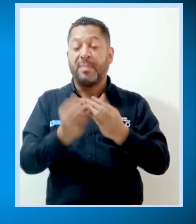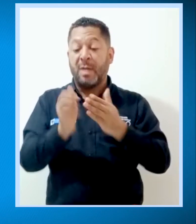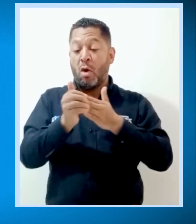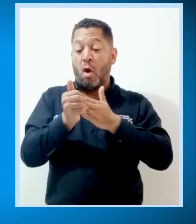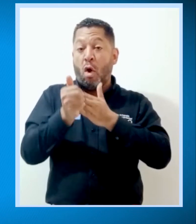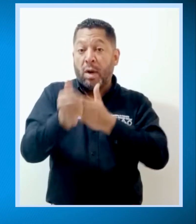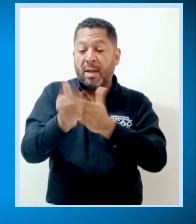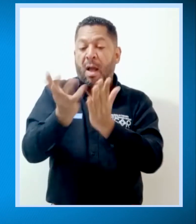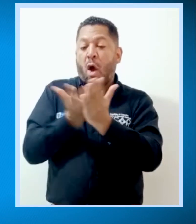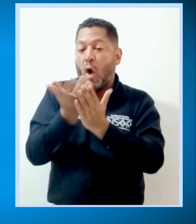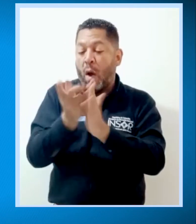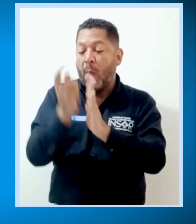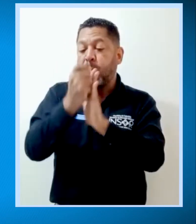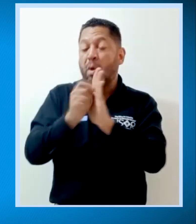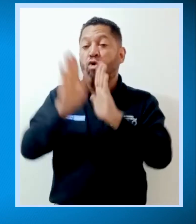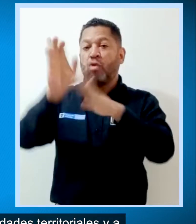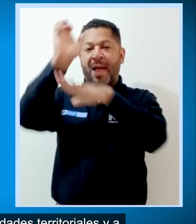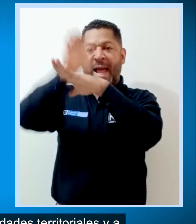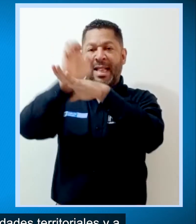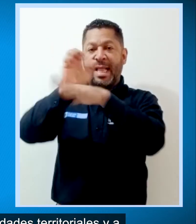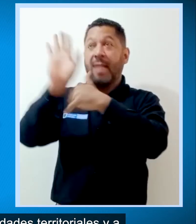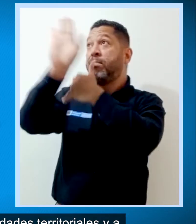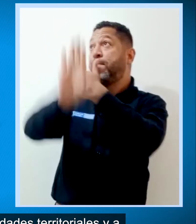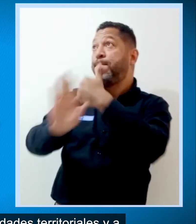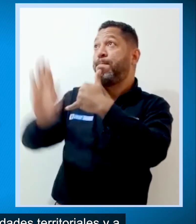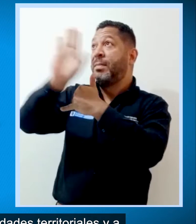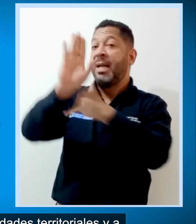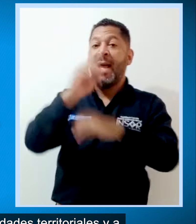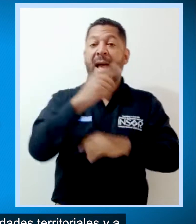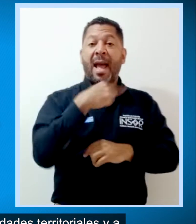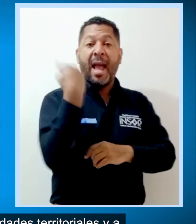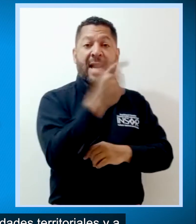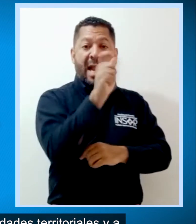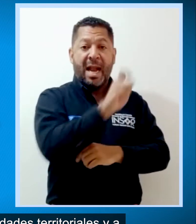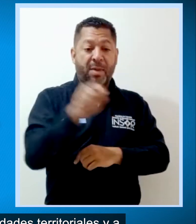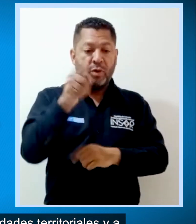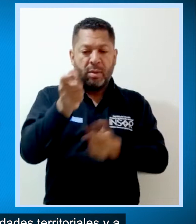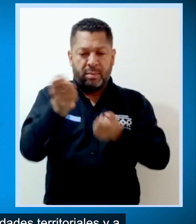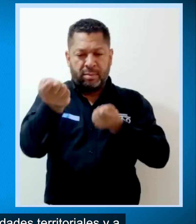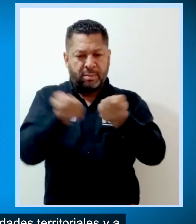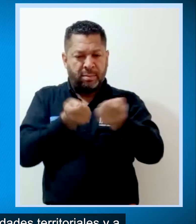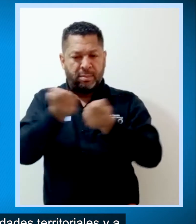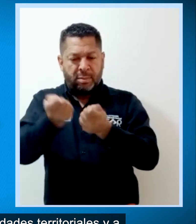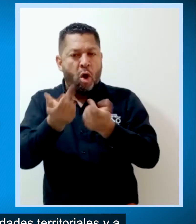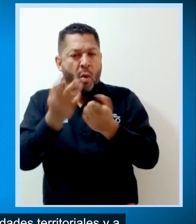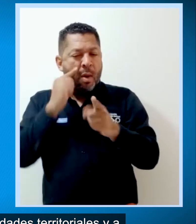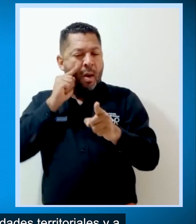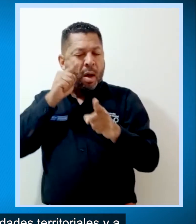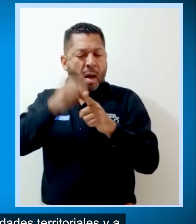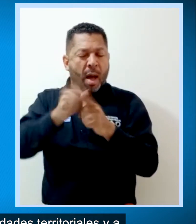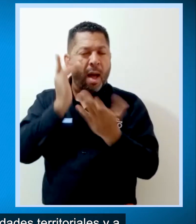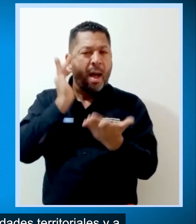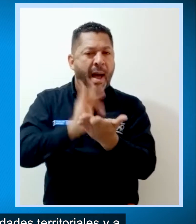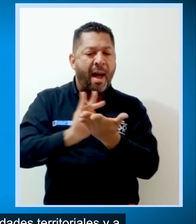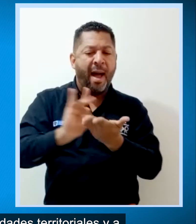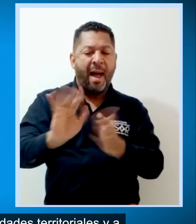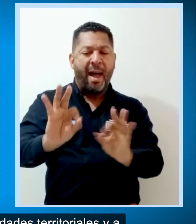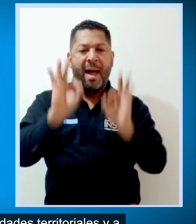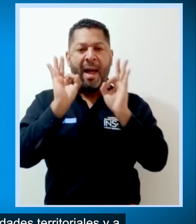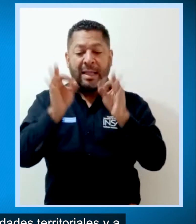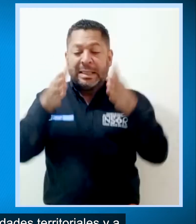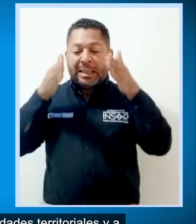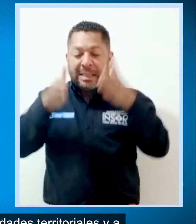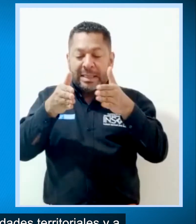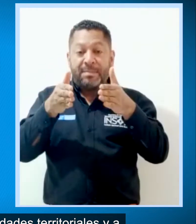Objetivo y alcance Con el objetivo de orientar a las entidades territoriales y a la población en